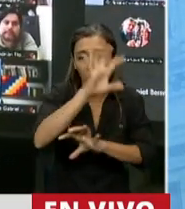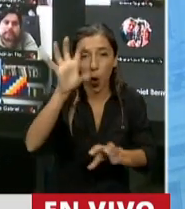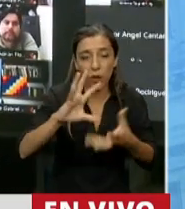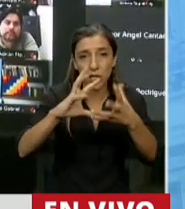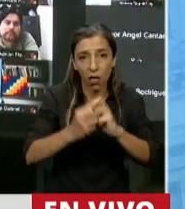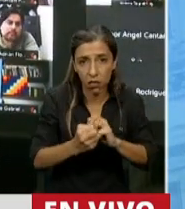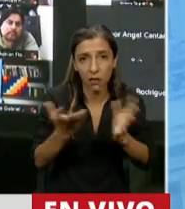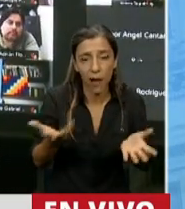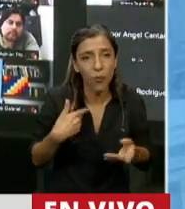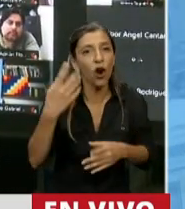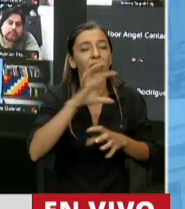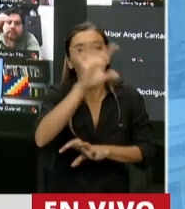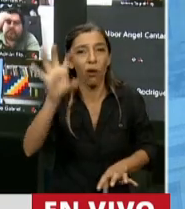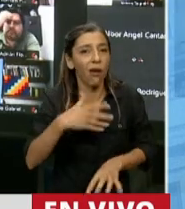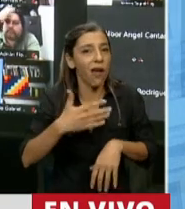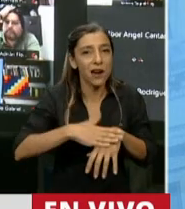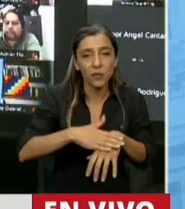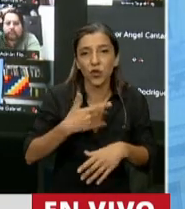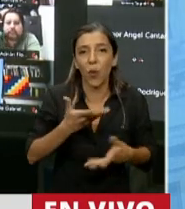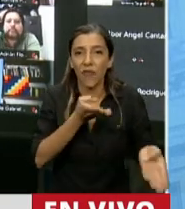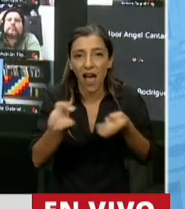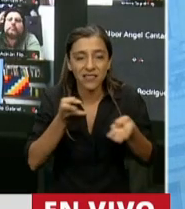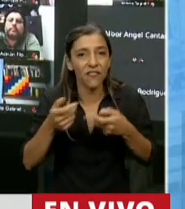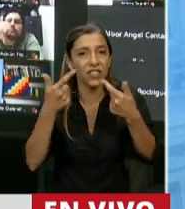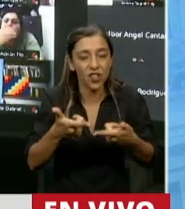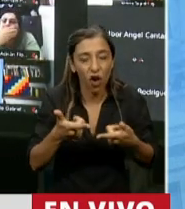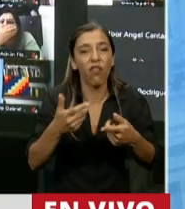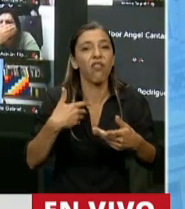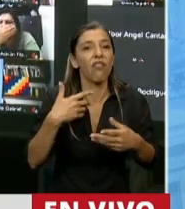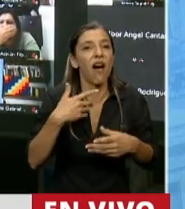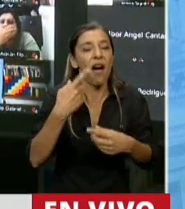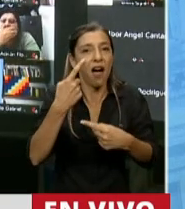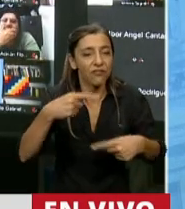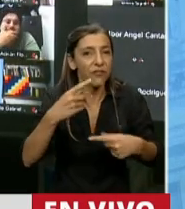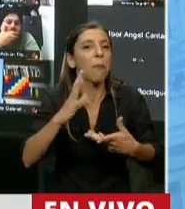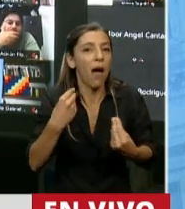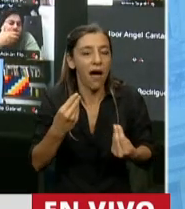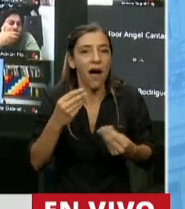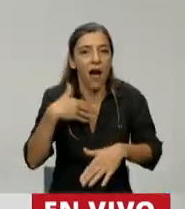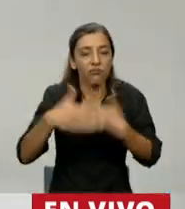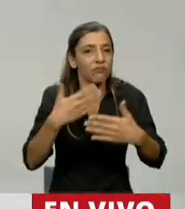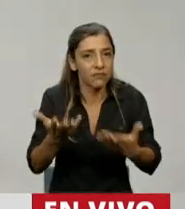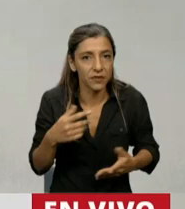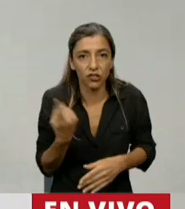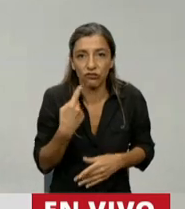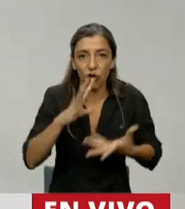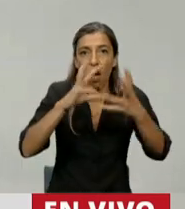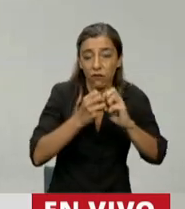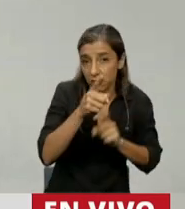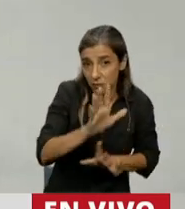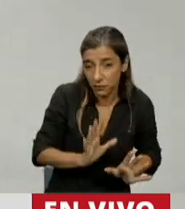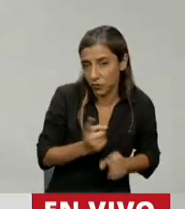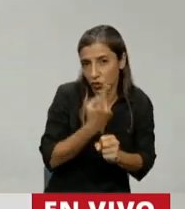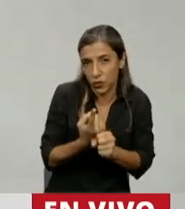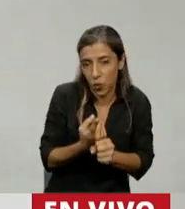de competencias, servicios y funciones vigentes y la aprobación de las provincias afectadas, como ya lo estamos diciendo aquí. Por eso,